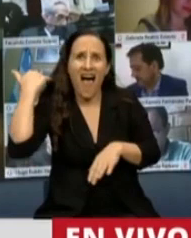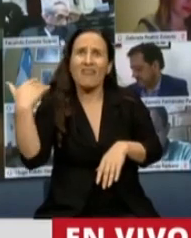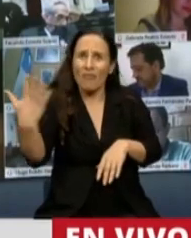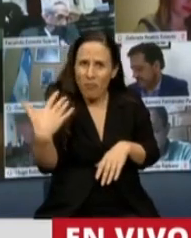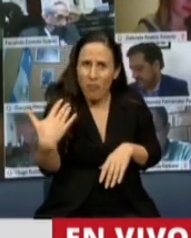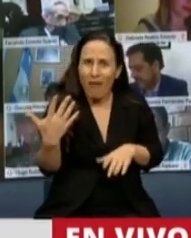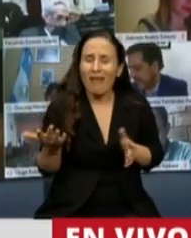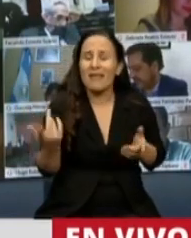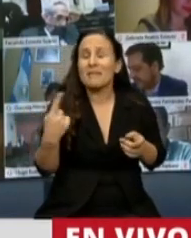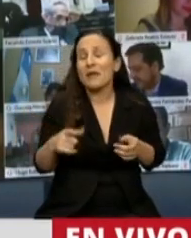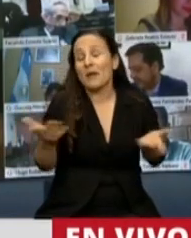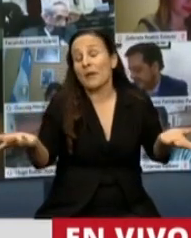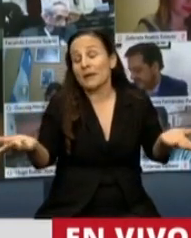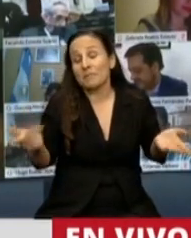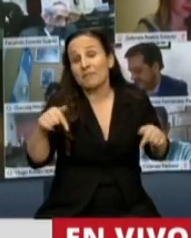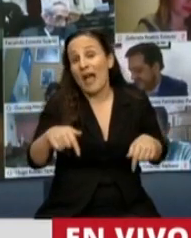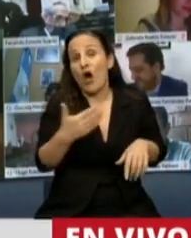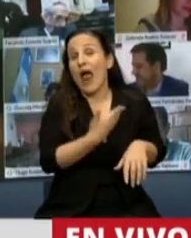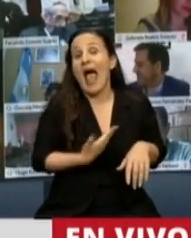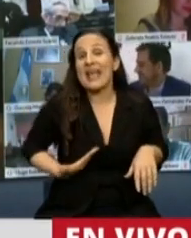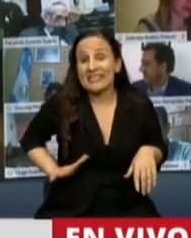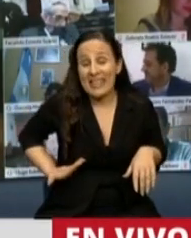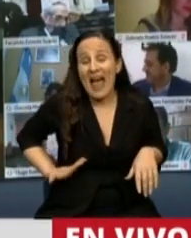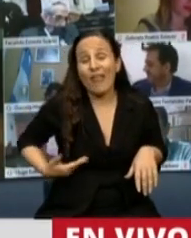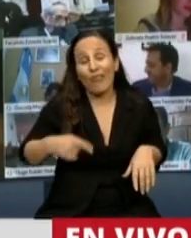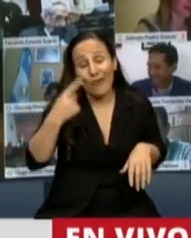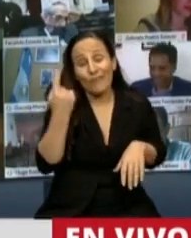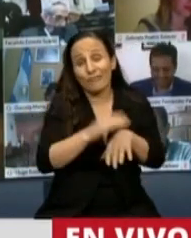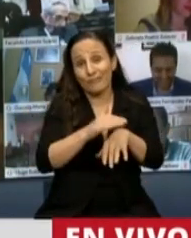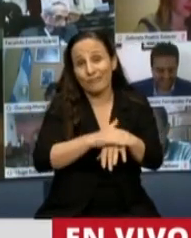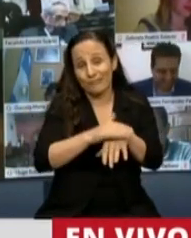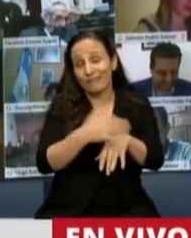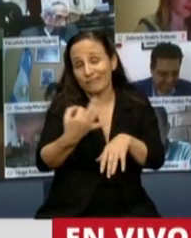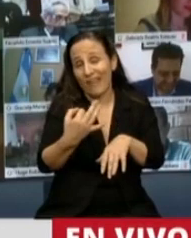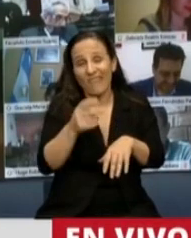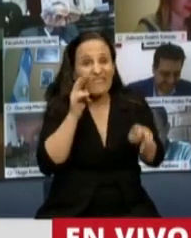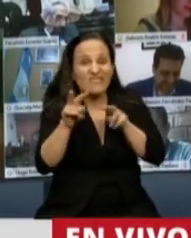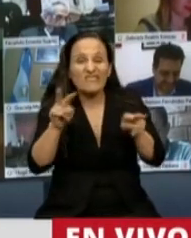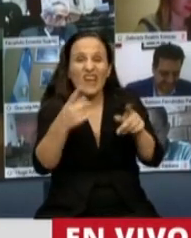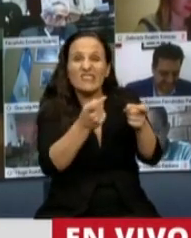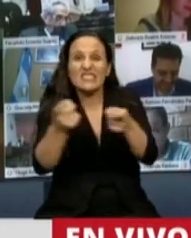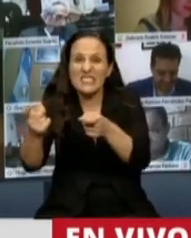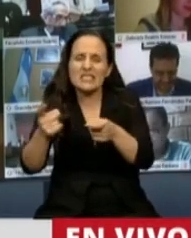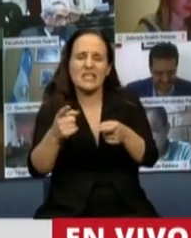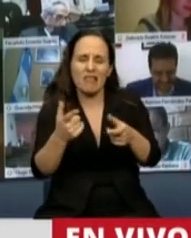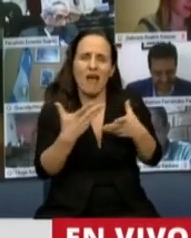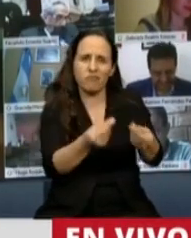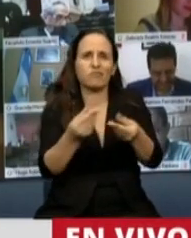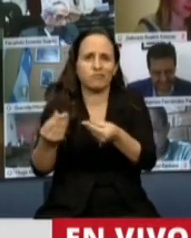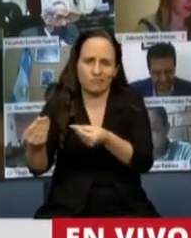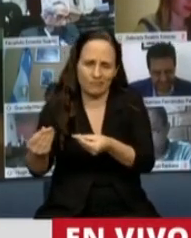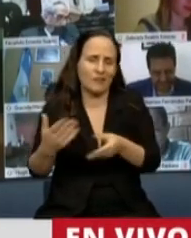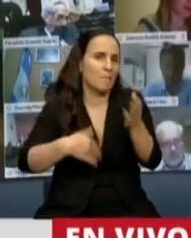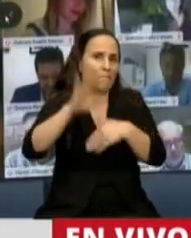y bueno, celebro que el Estado esté presente y está al lado de cada uno de los que necesita y por sobre todo de lo que es